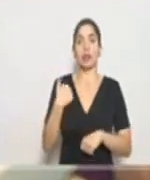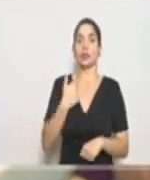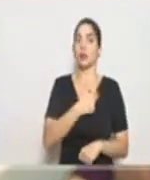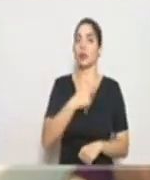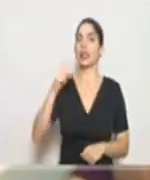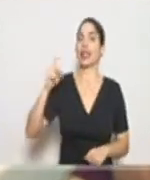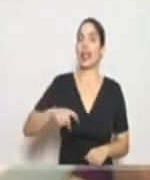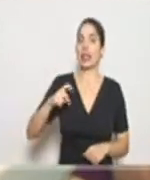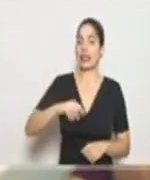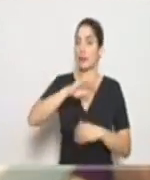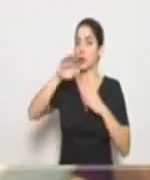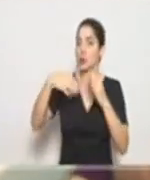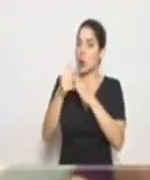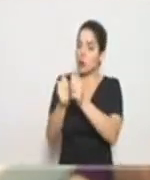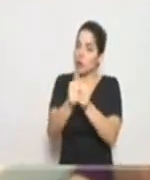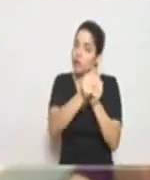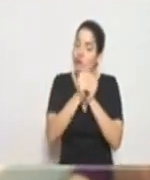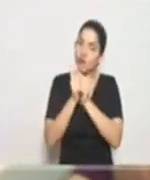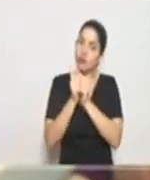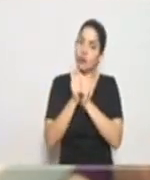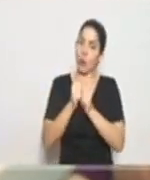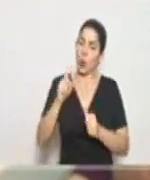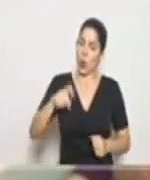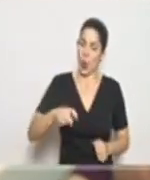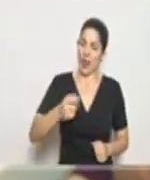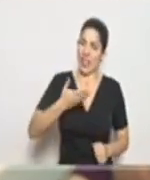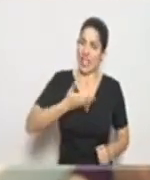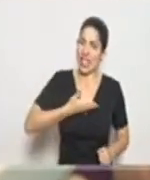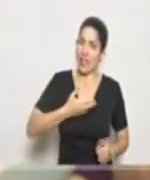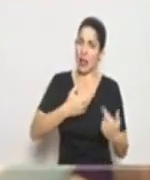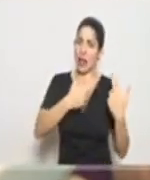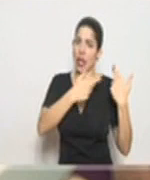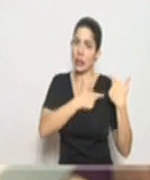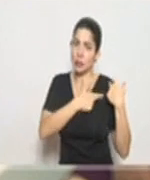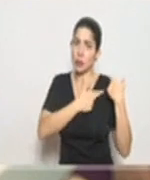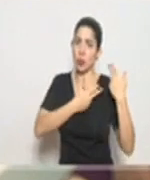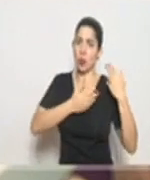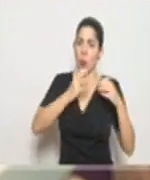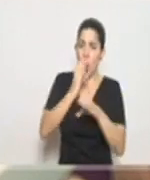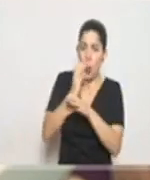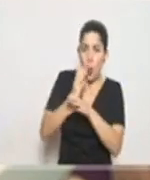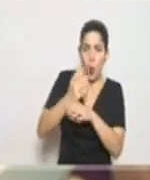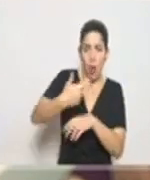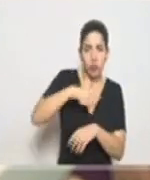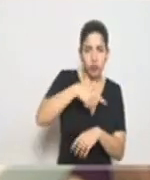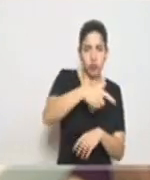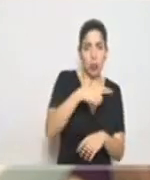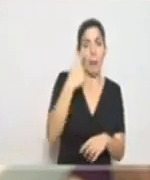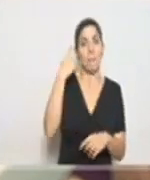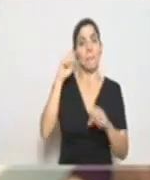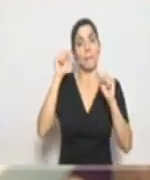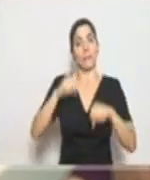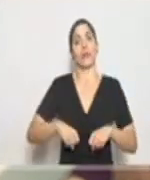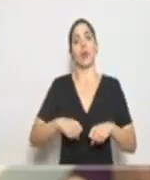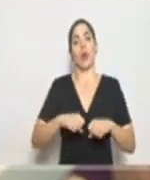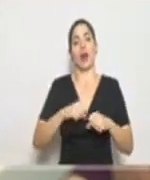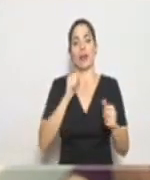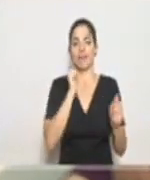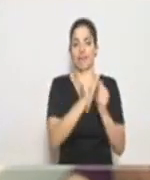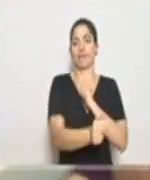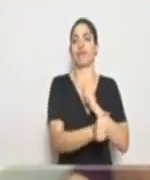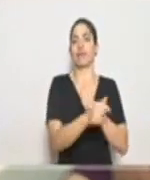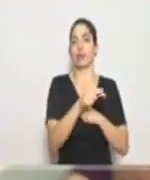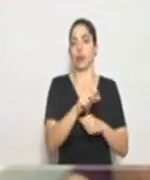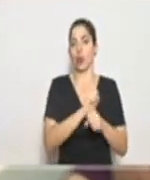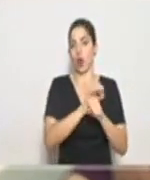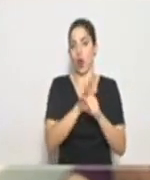que nos unamos en ese deber cívico de responsabilidad, de cuidarnos entre todos y de poder pasar adelante con el COVID-19.